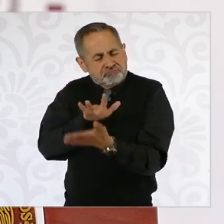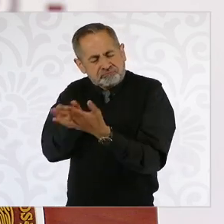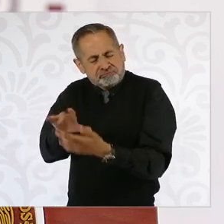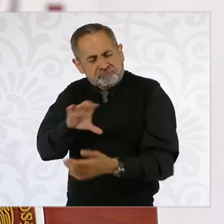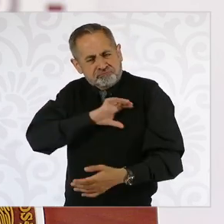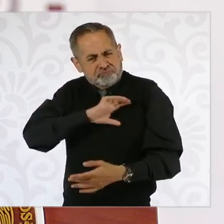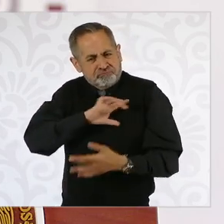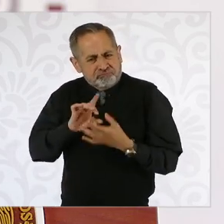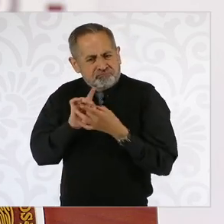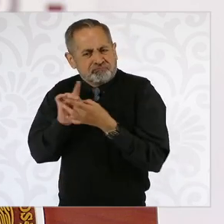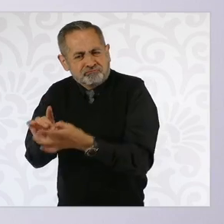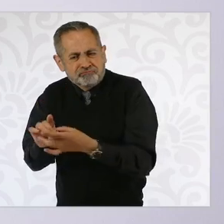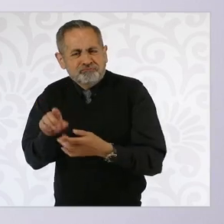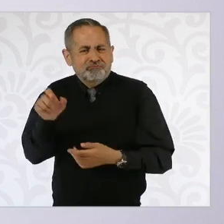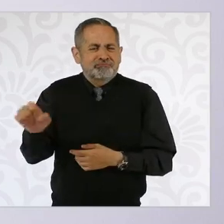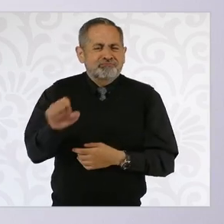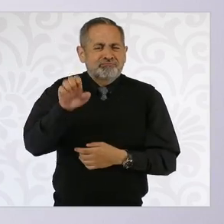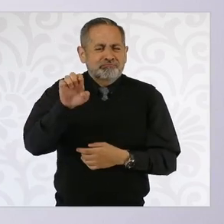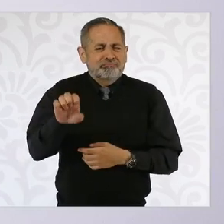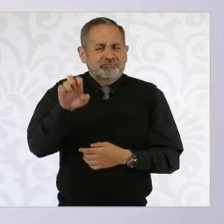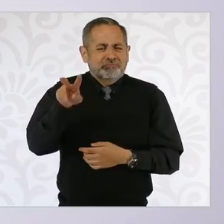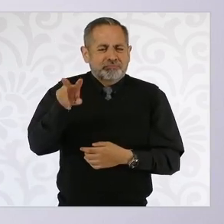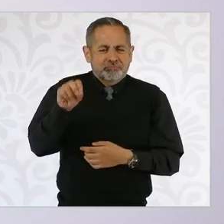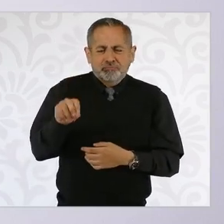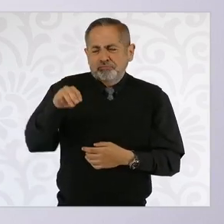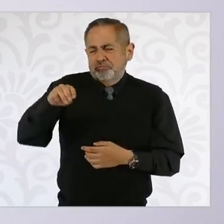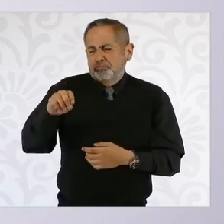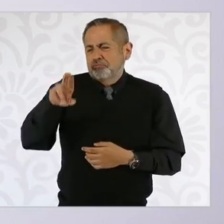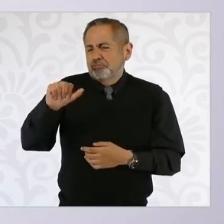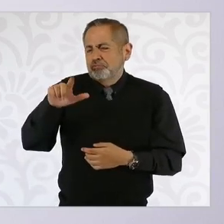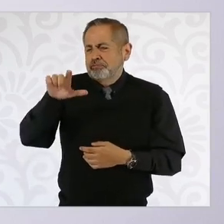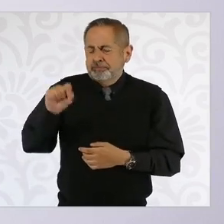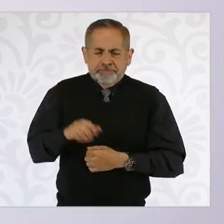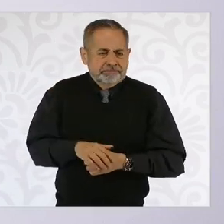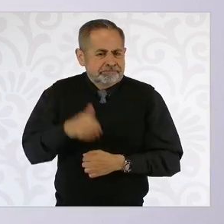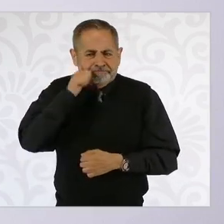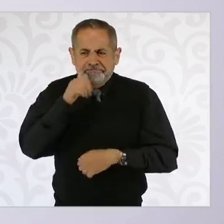llamado a evitar la violencia, siempre.